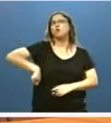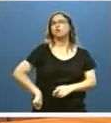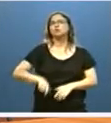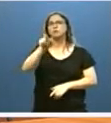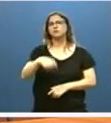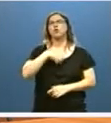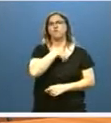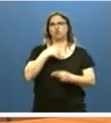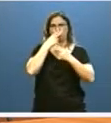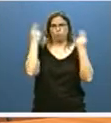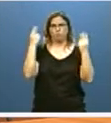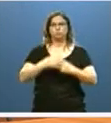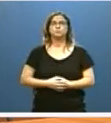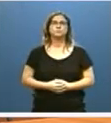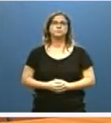públicos.